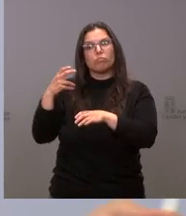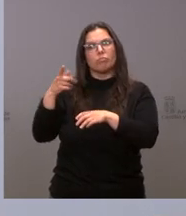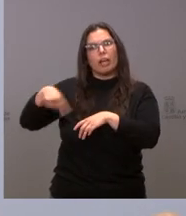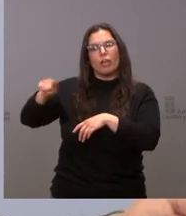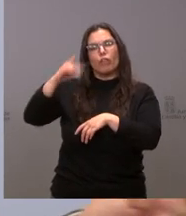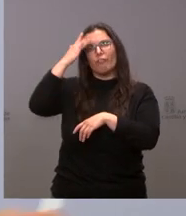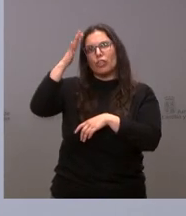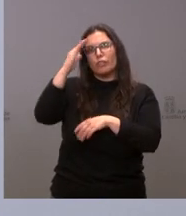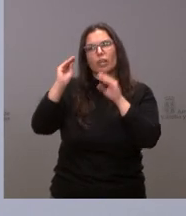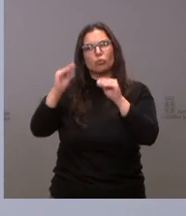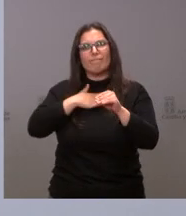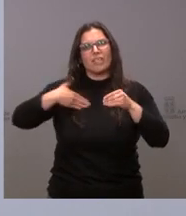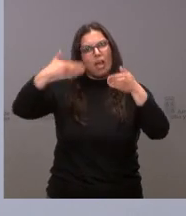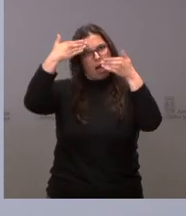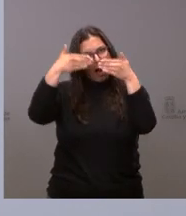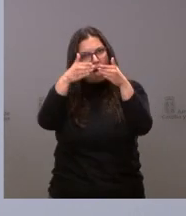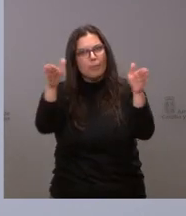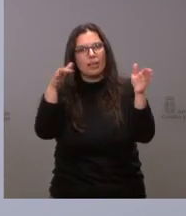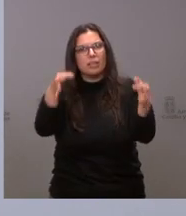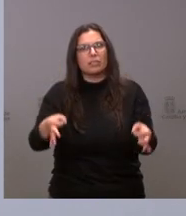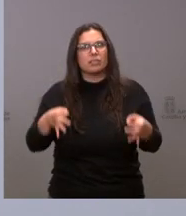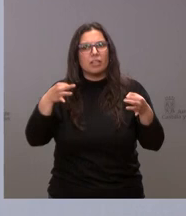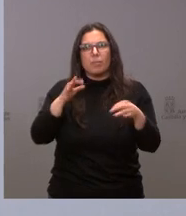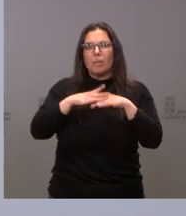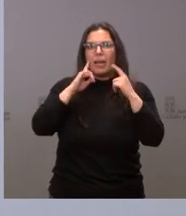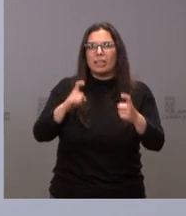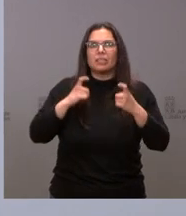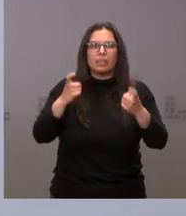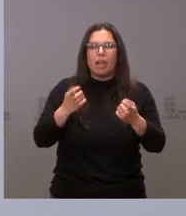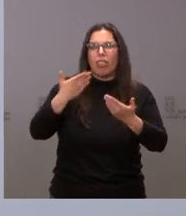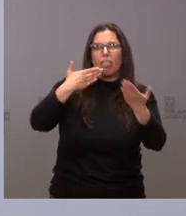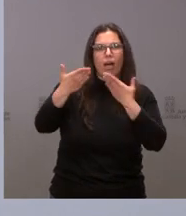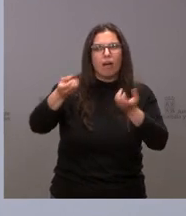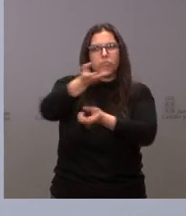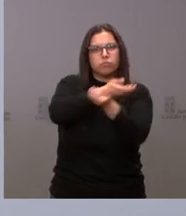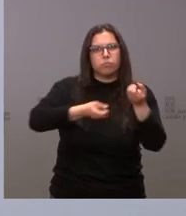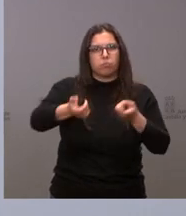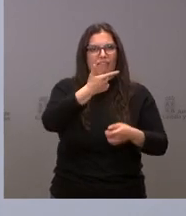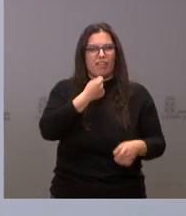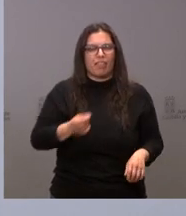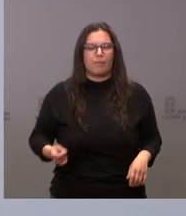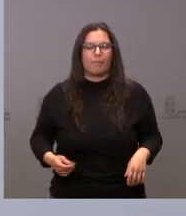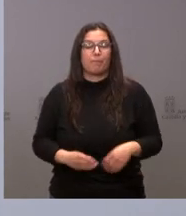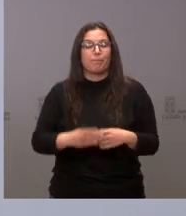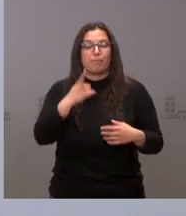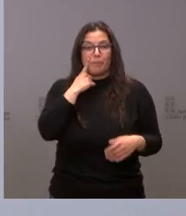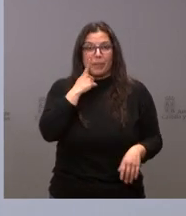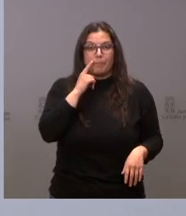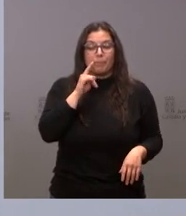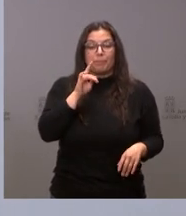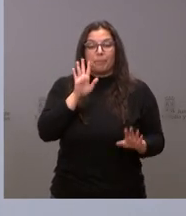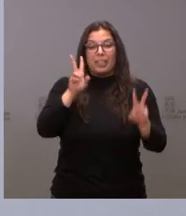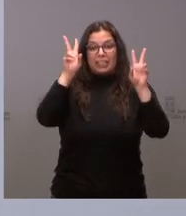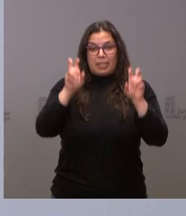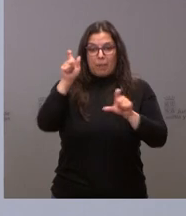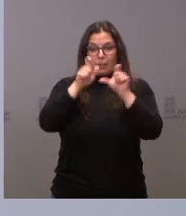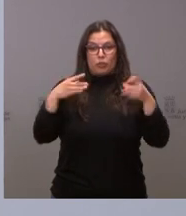pues de abrir todos los cauces de participación y de diálogo mire respecto de la